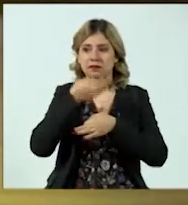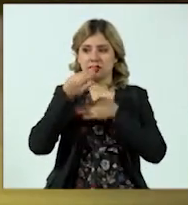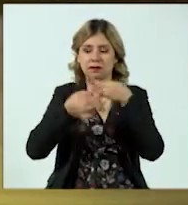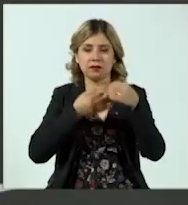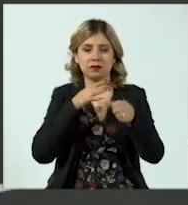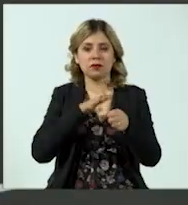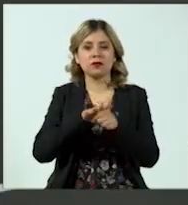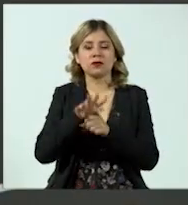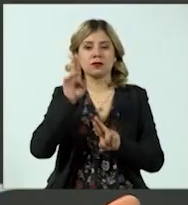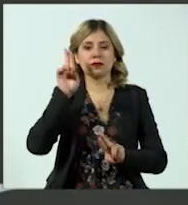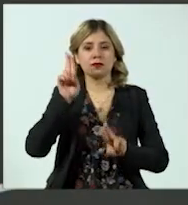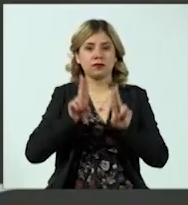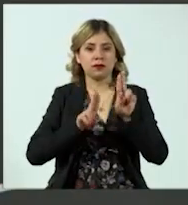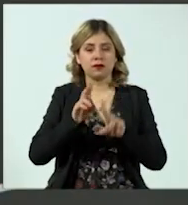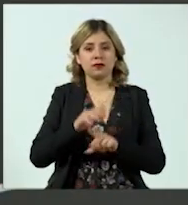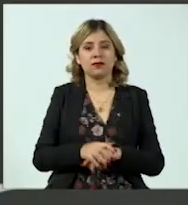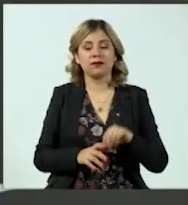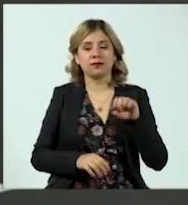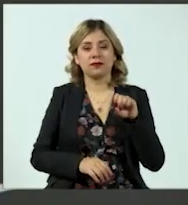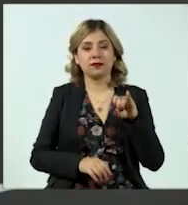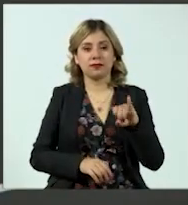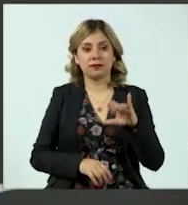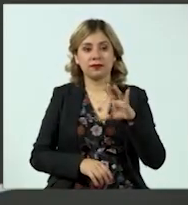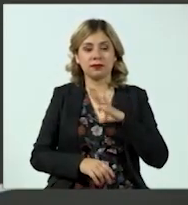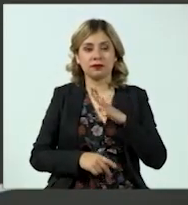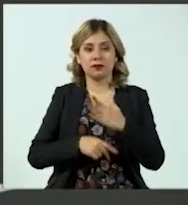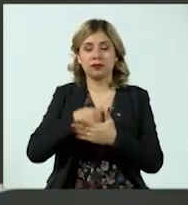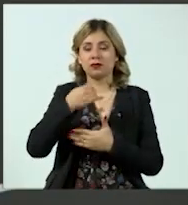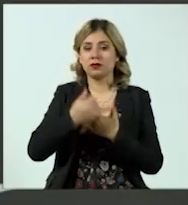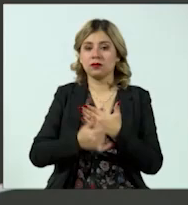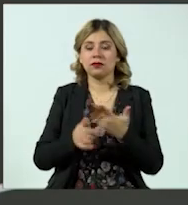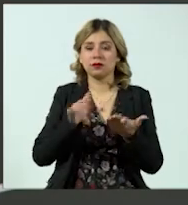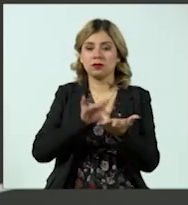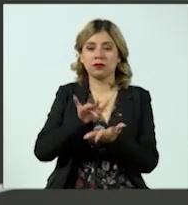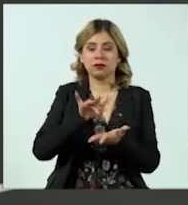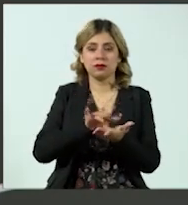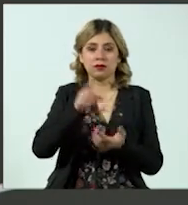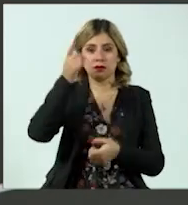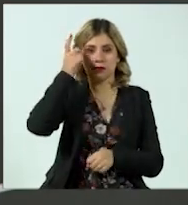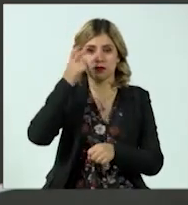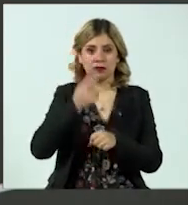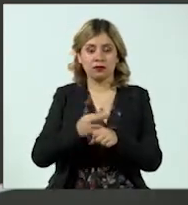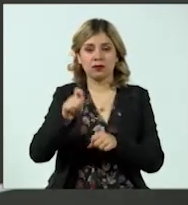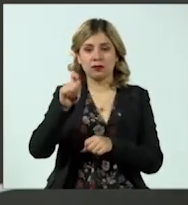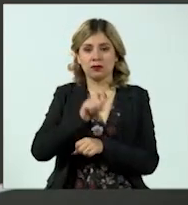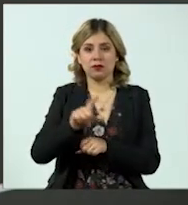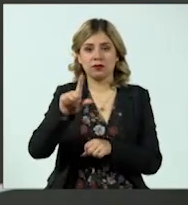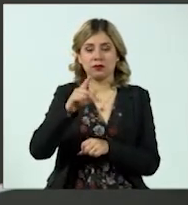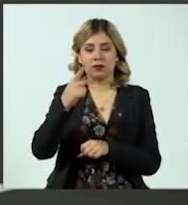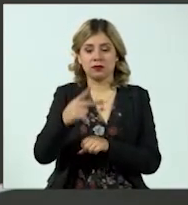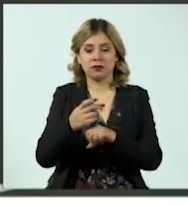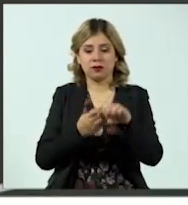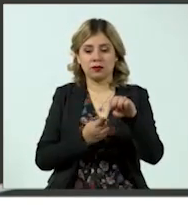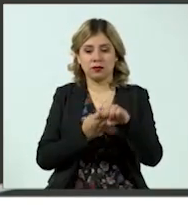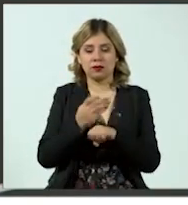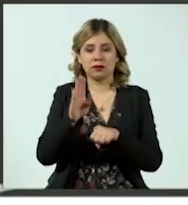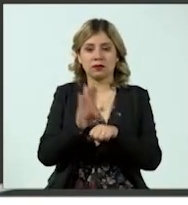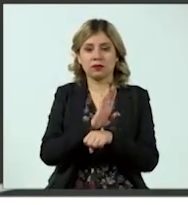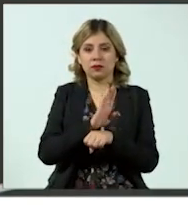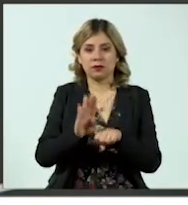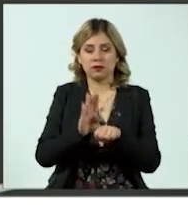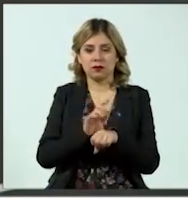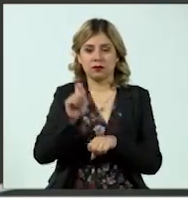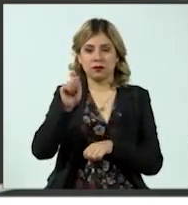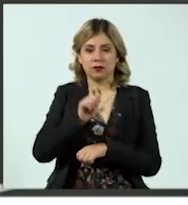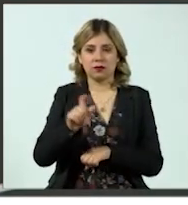pueden participar? Gracias, David. Mira, se trata de un programa que impulsa la Dirección de Profesiones del Estado, que le llamamos Becas Profesiones.